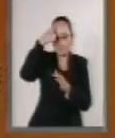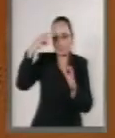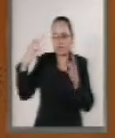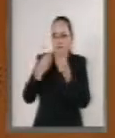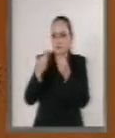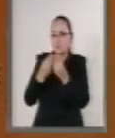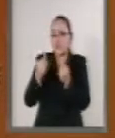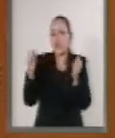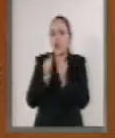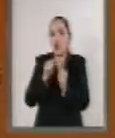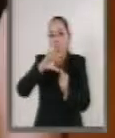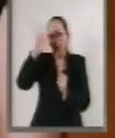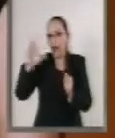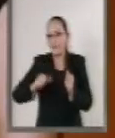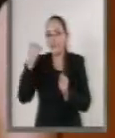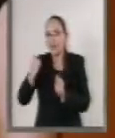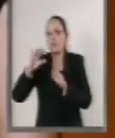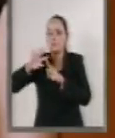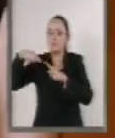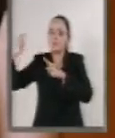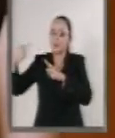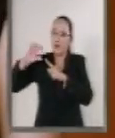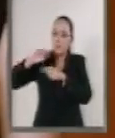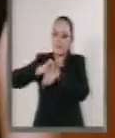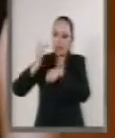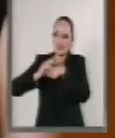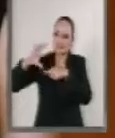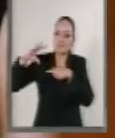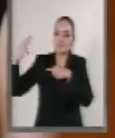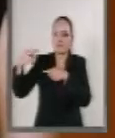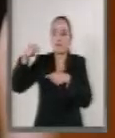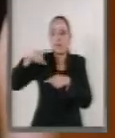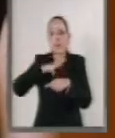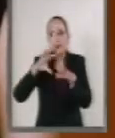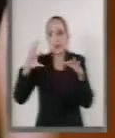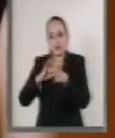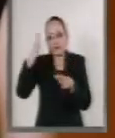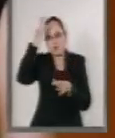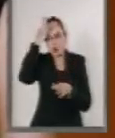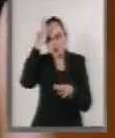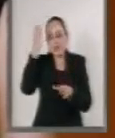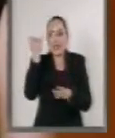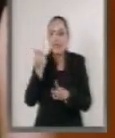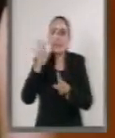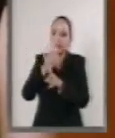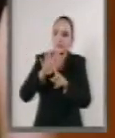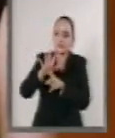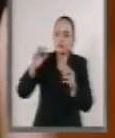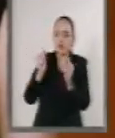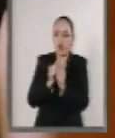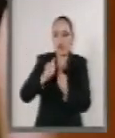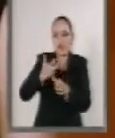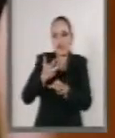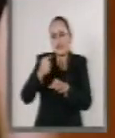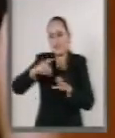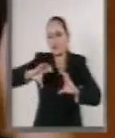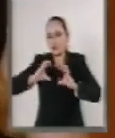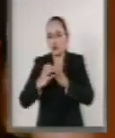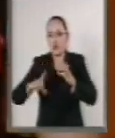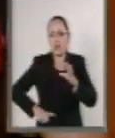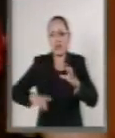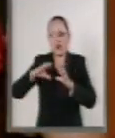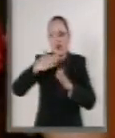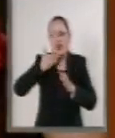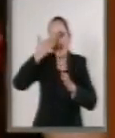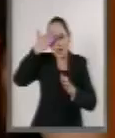África y Medio Oriente. Destaca por su capacidad de influencia y liderazgo en la Liga de Estados Árabes y en Unión Africana.